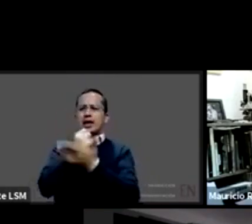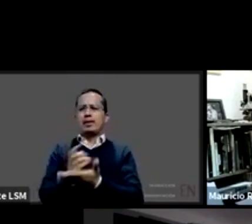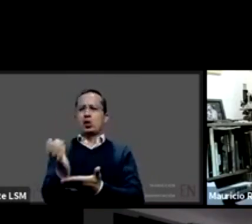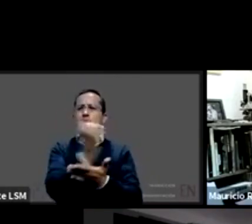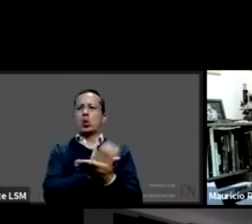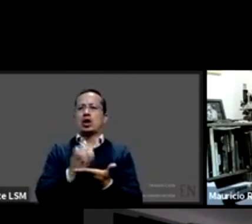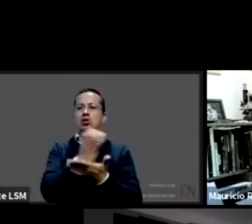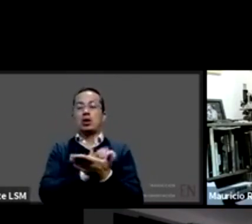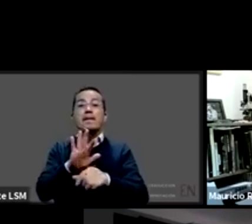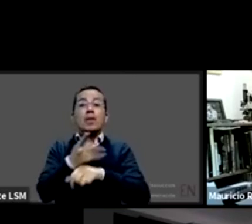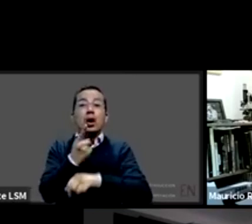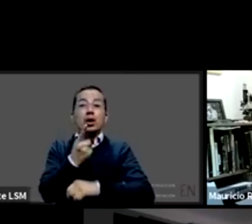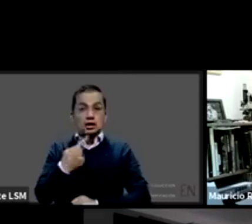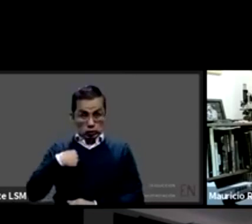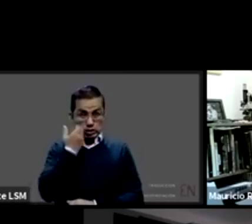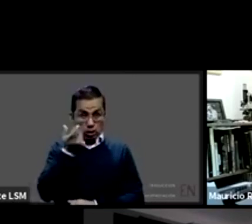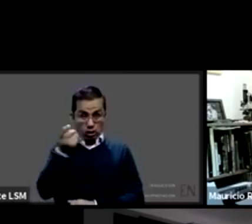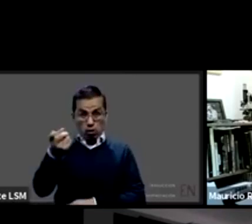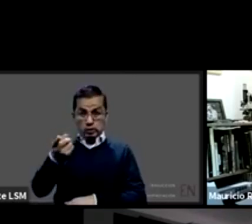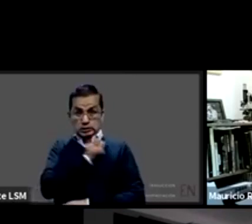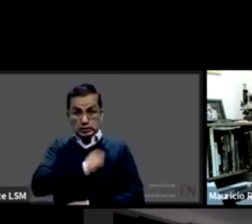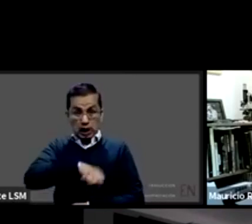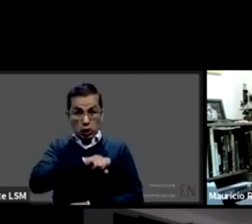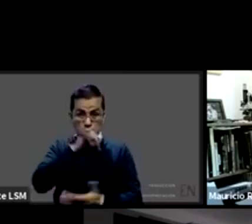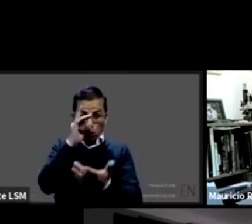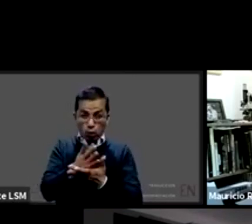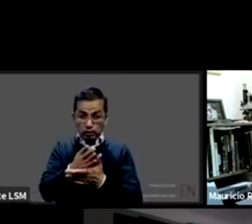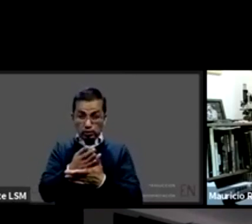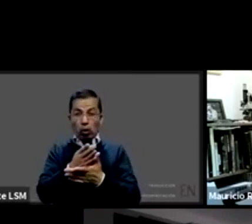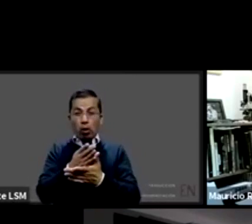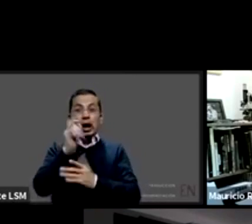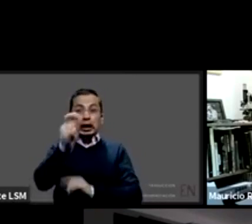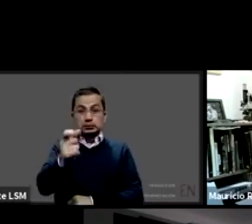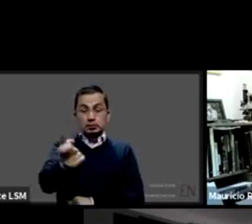quiero que la salud sea